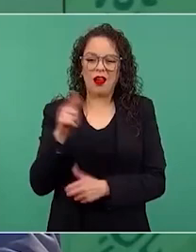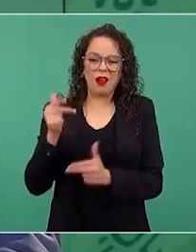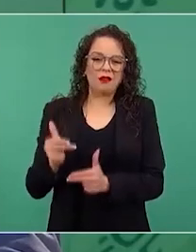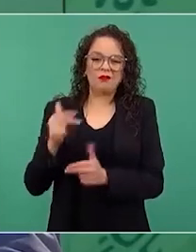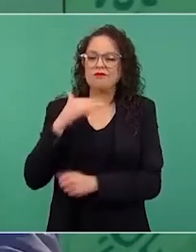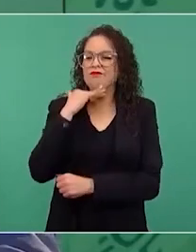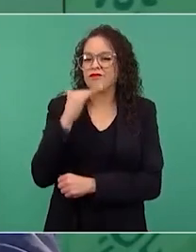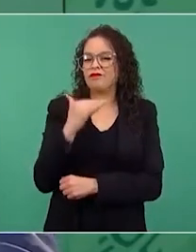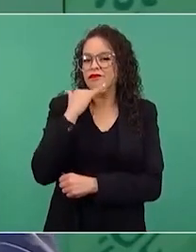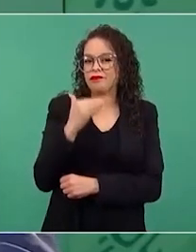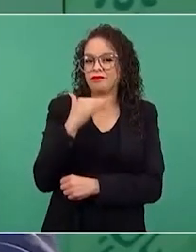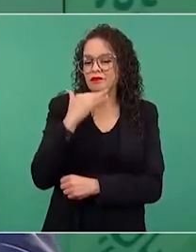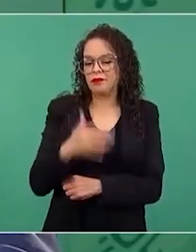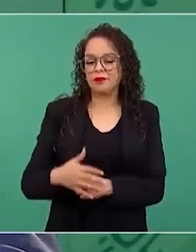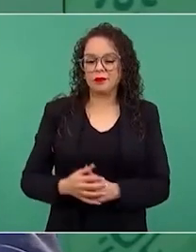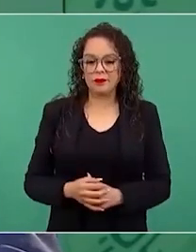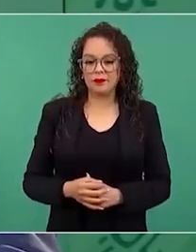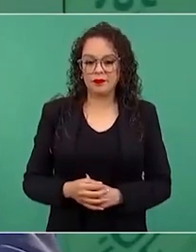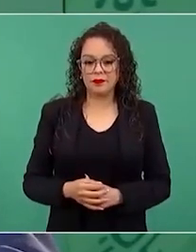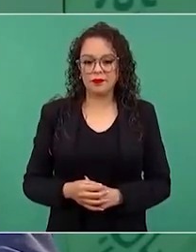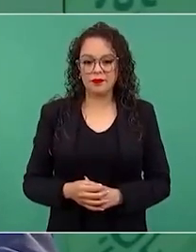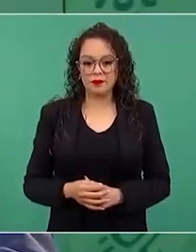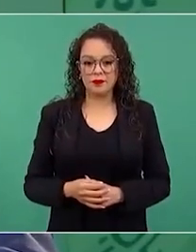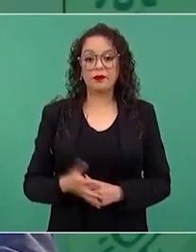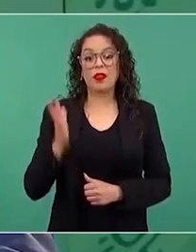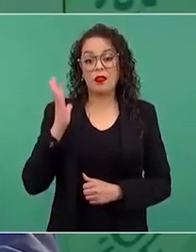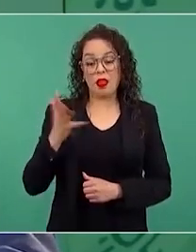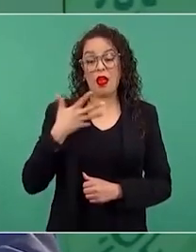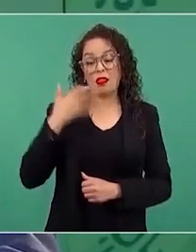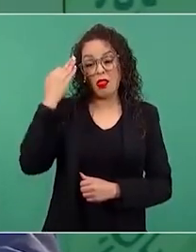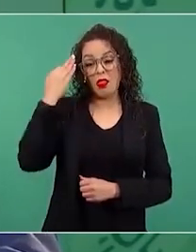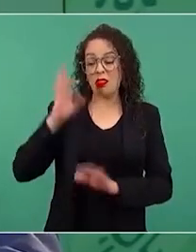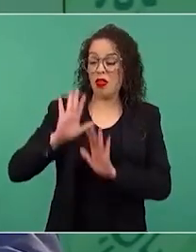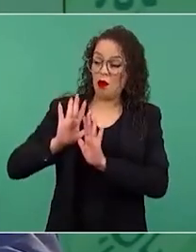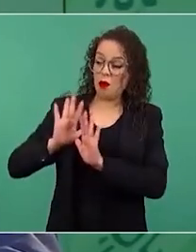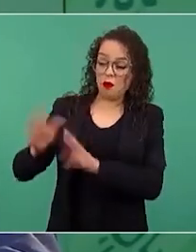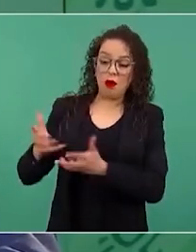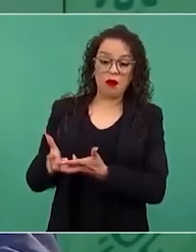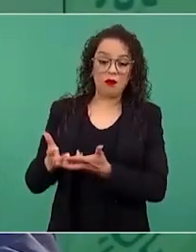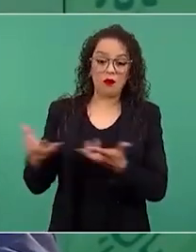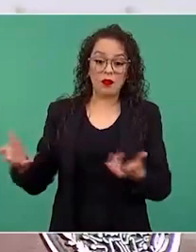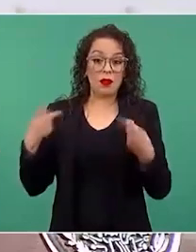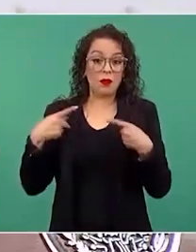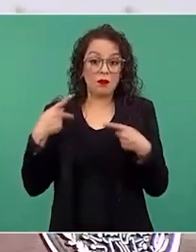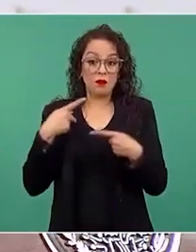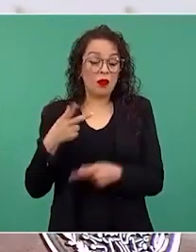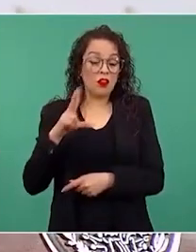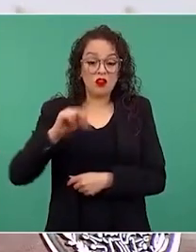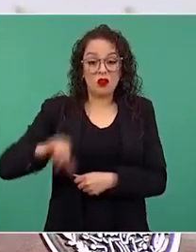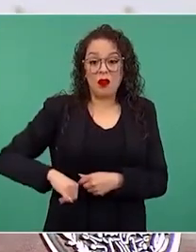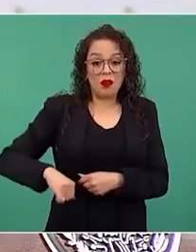y ya llevamos tiempo con el terreno, nadie lo quiere adquirir